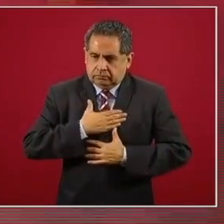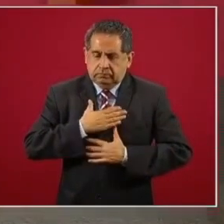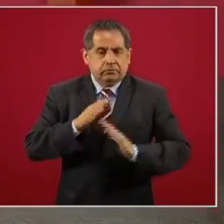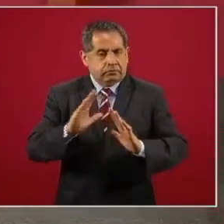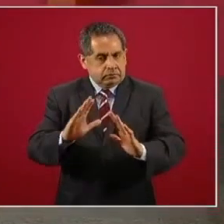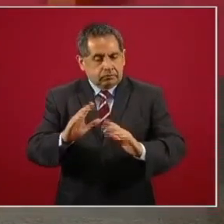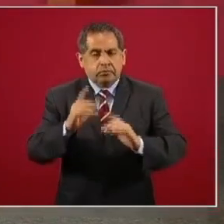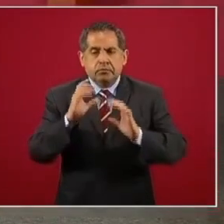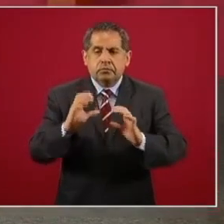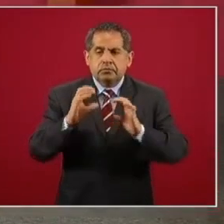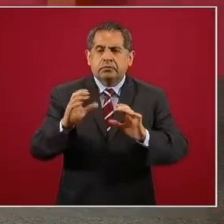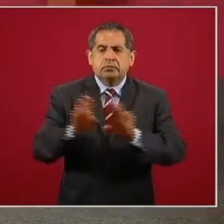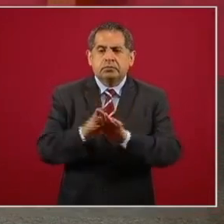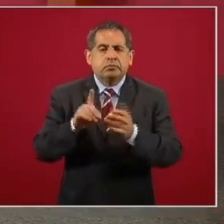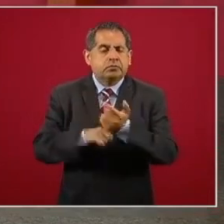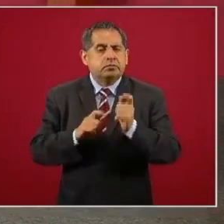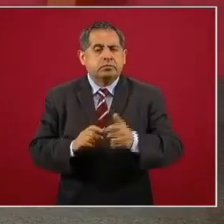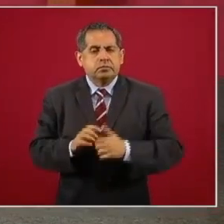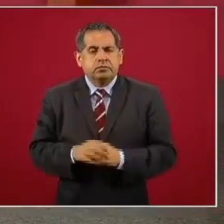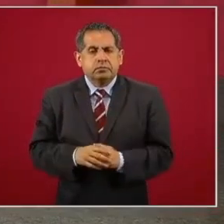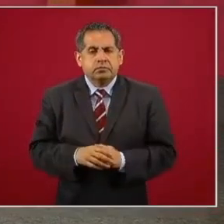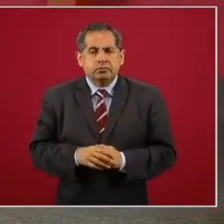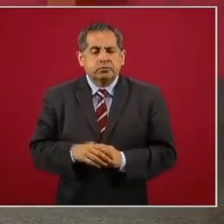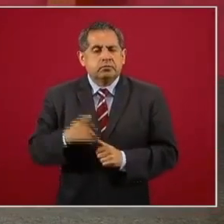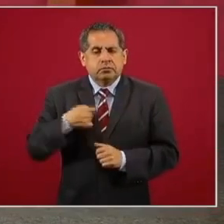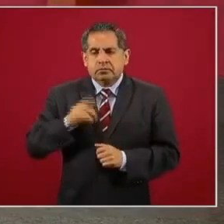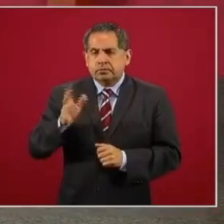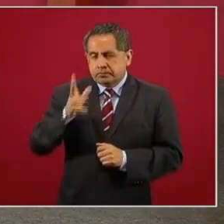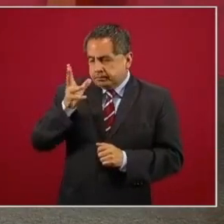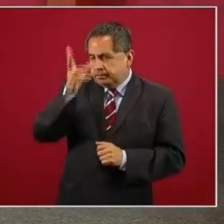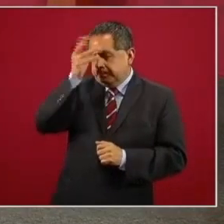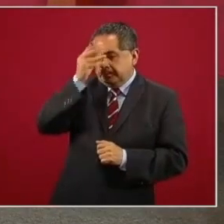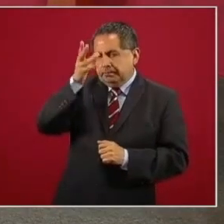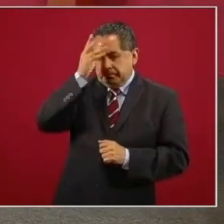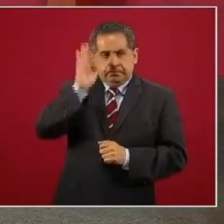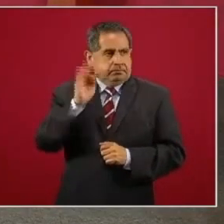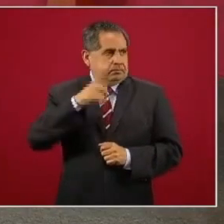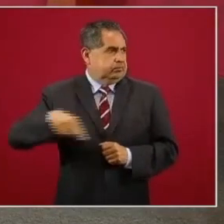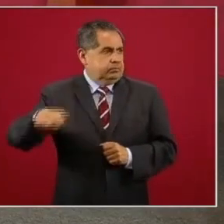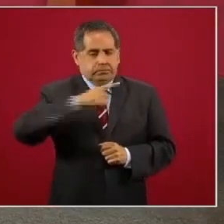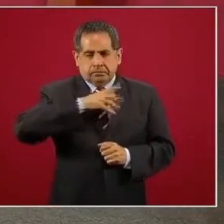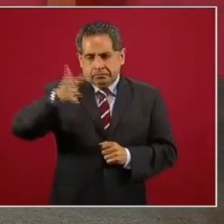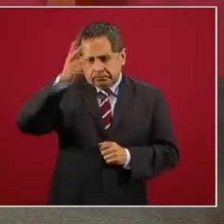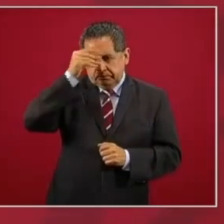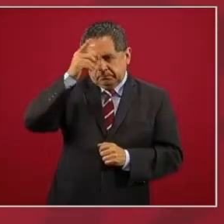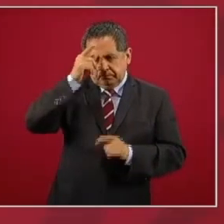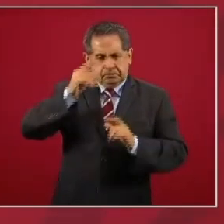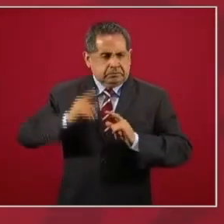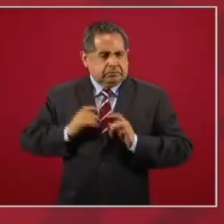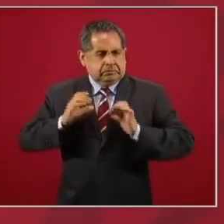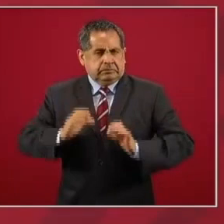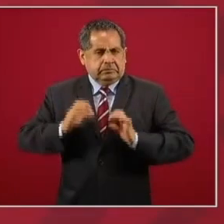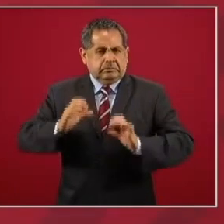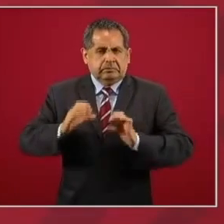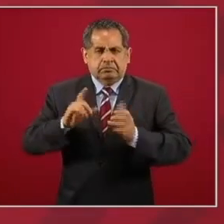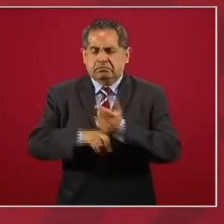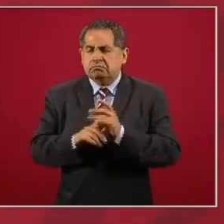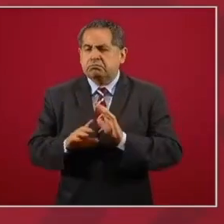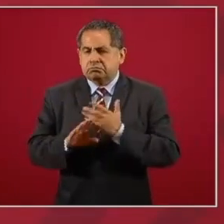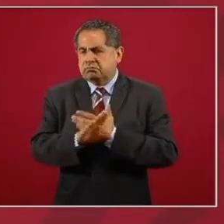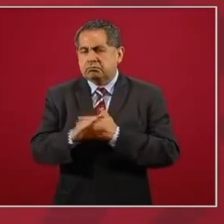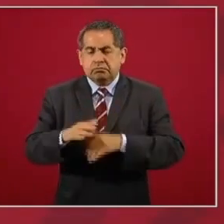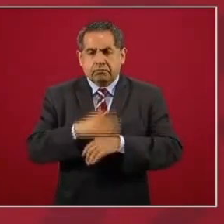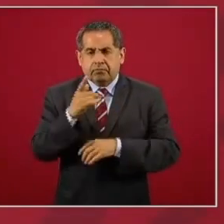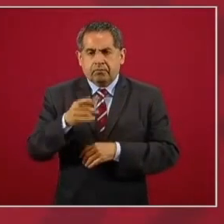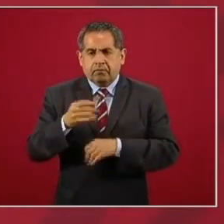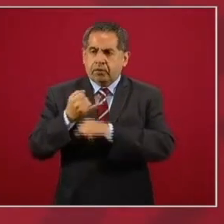he aprendido, como muchos ciudadanos, a cuidarme por